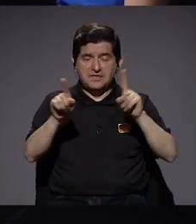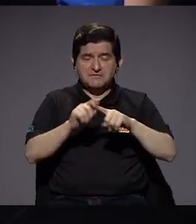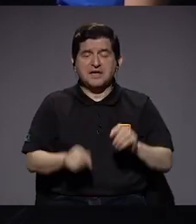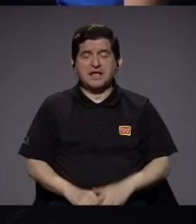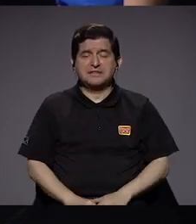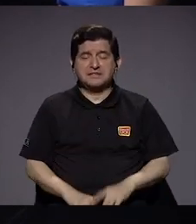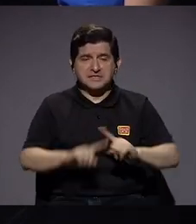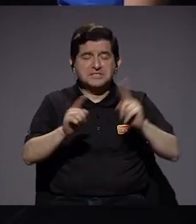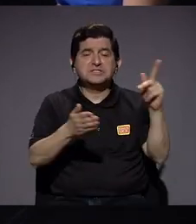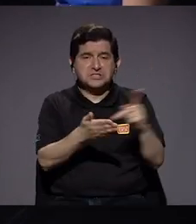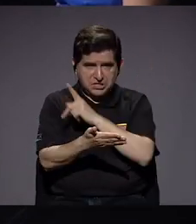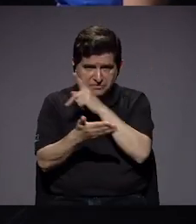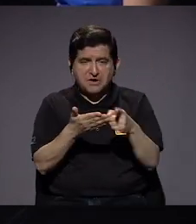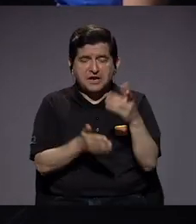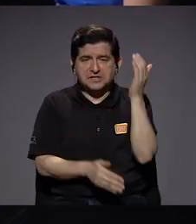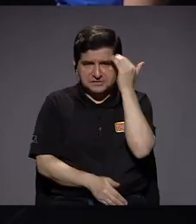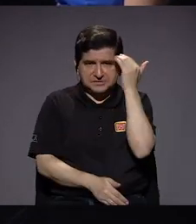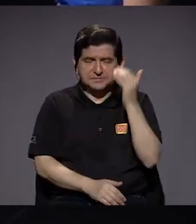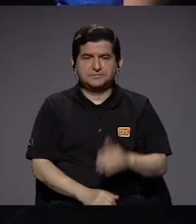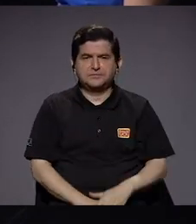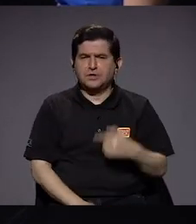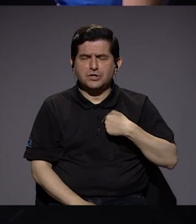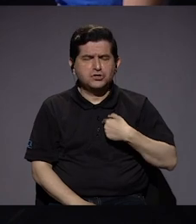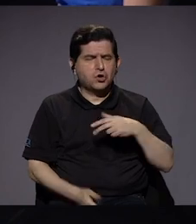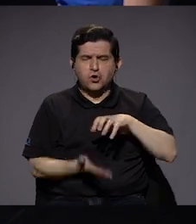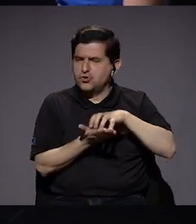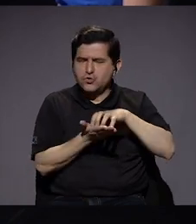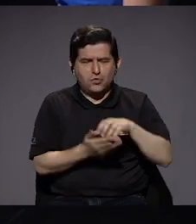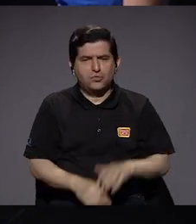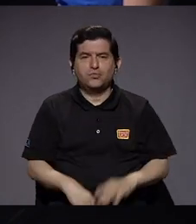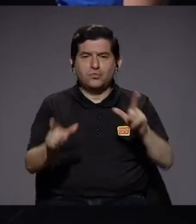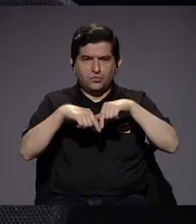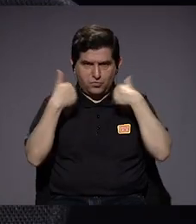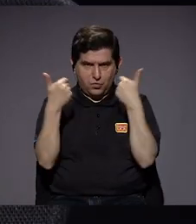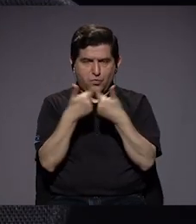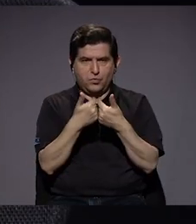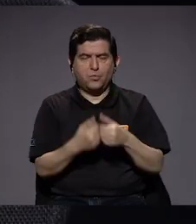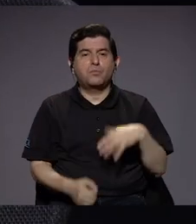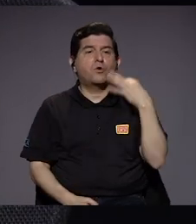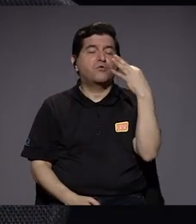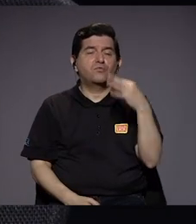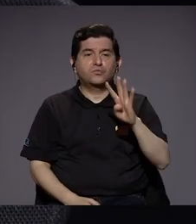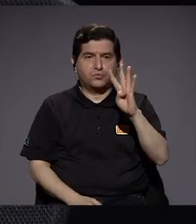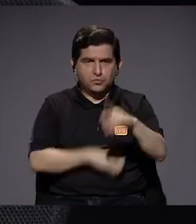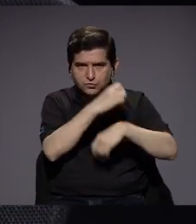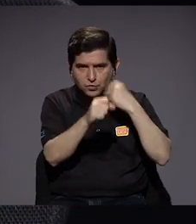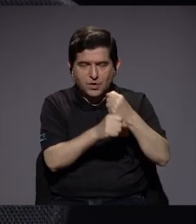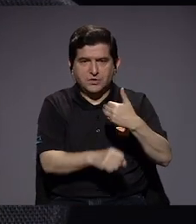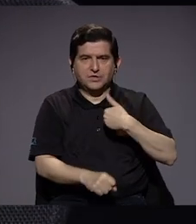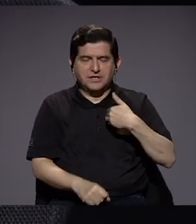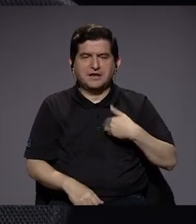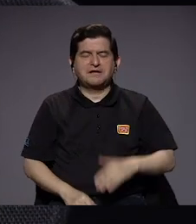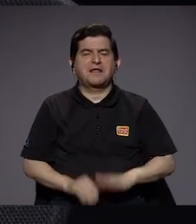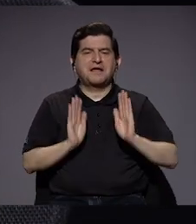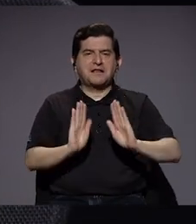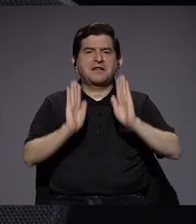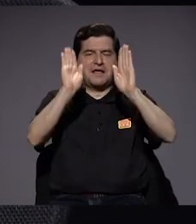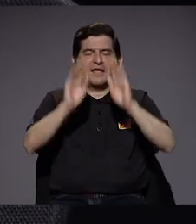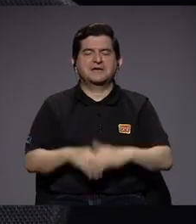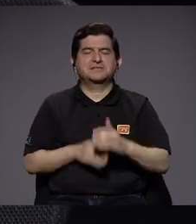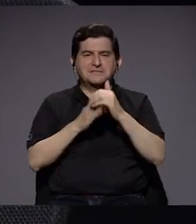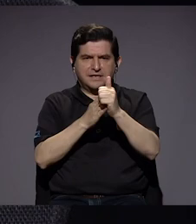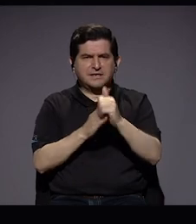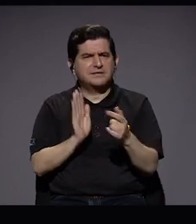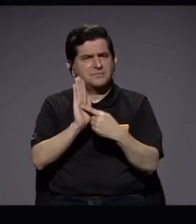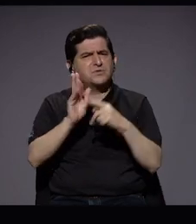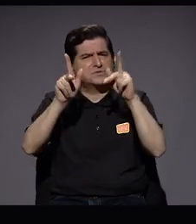distintas provincias y yo no tengo la menor duda que la bancada para el próximo cuatrienio tendrá excelente liderazgo. Presentémoselas